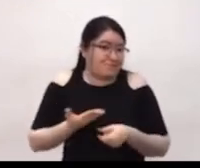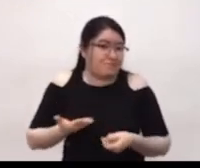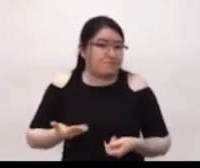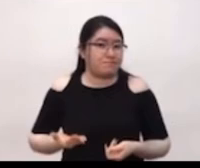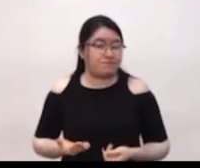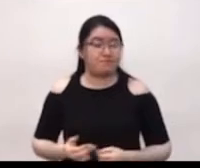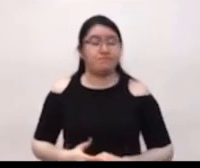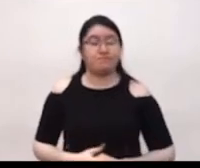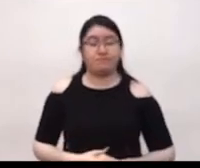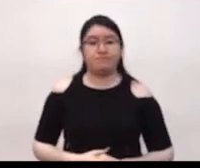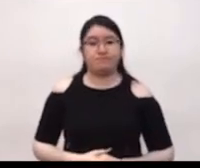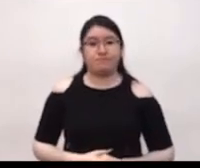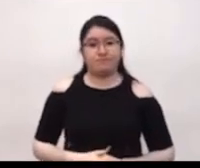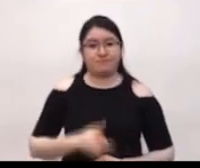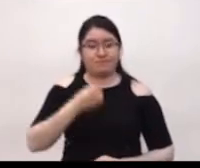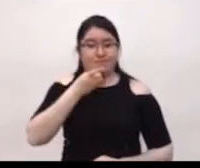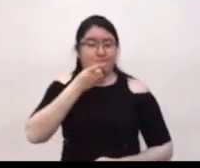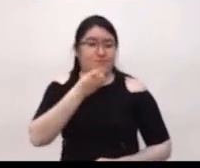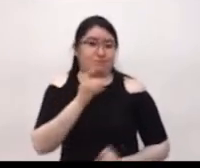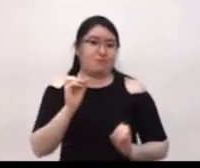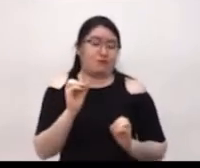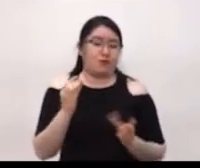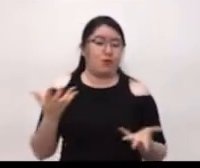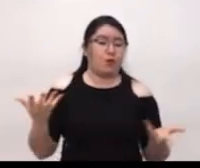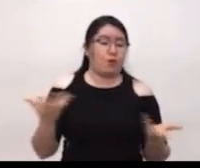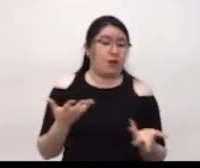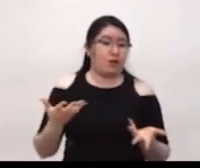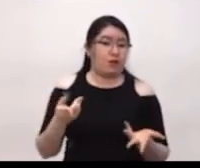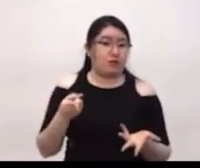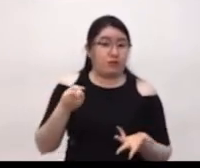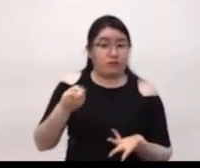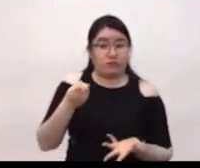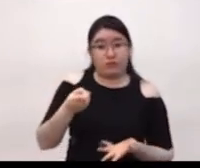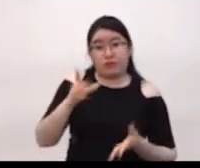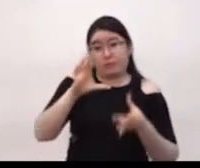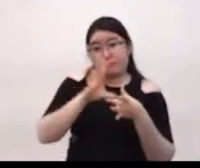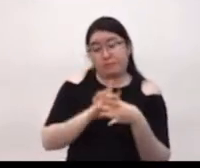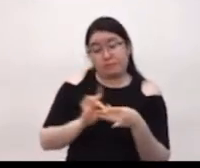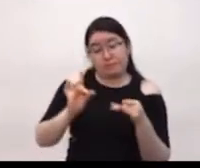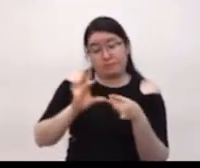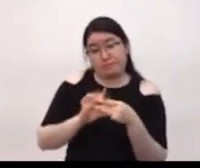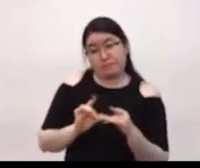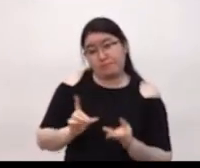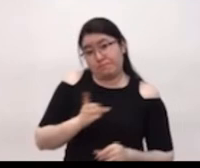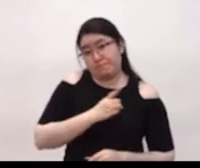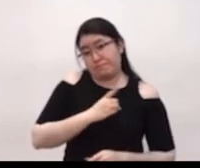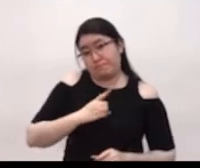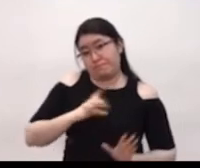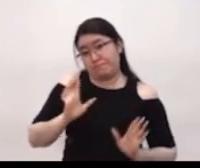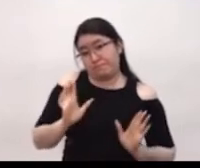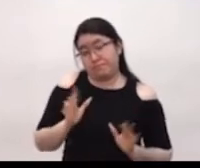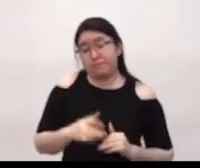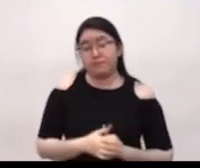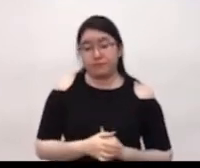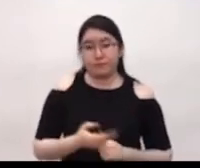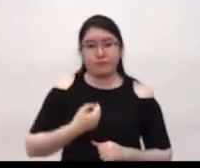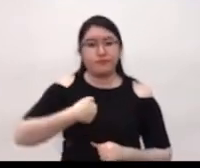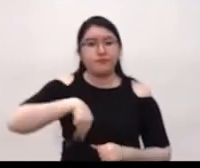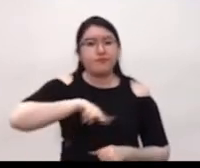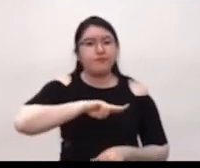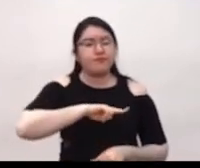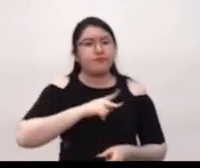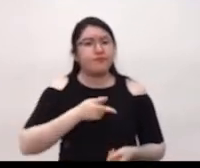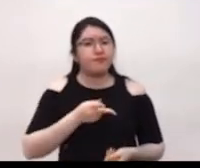decir, de hacer, y yo creo que él tiene que dar su explicación. En nuestro caso,